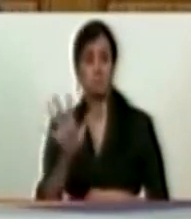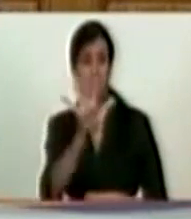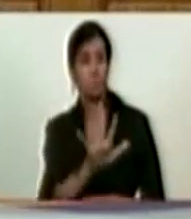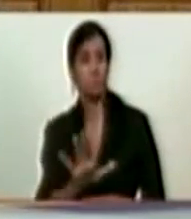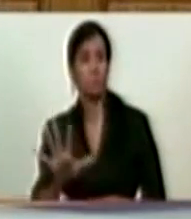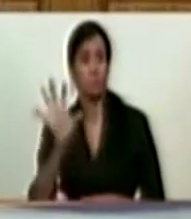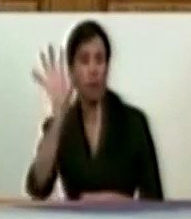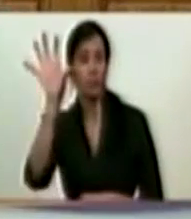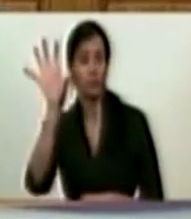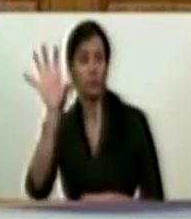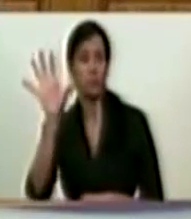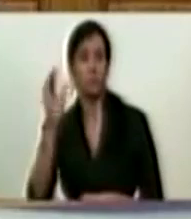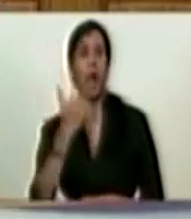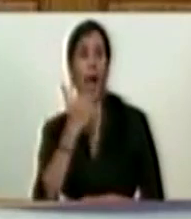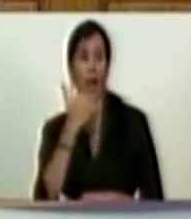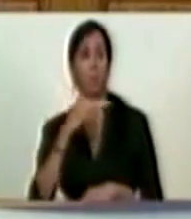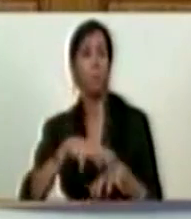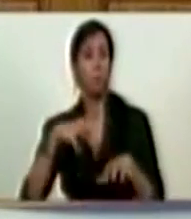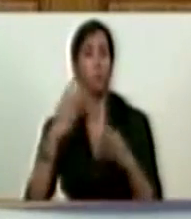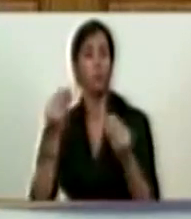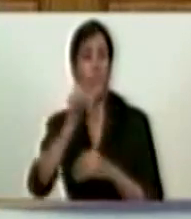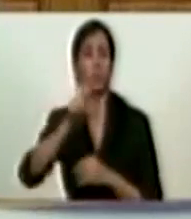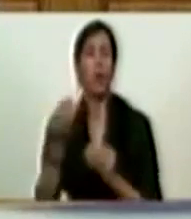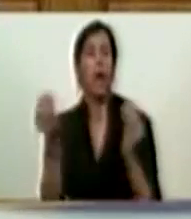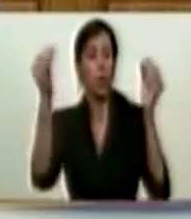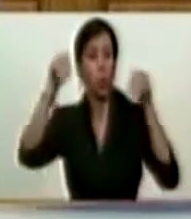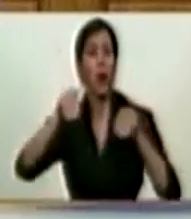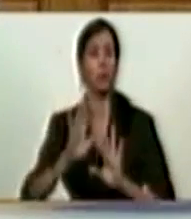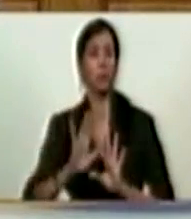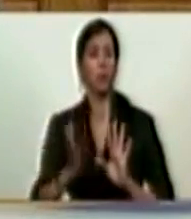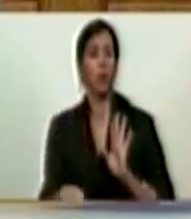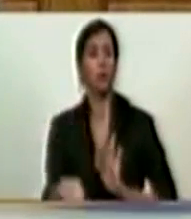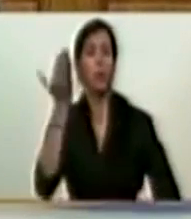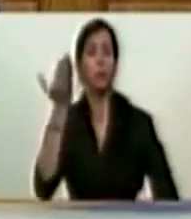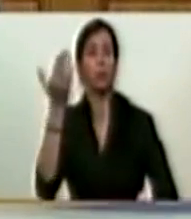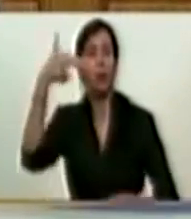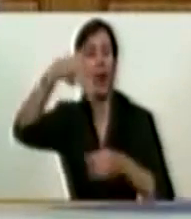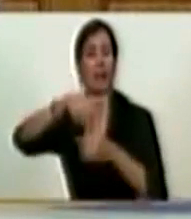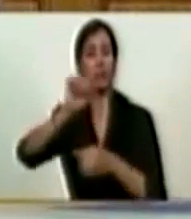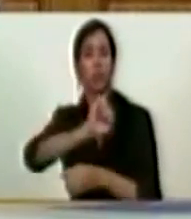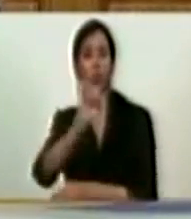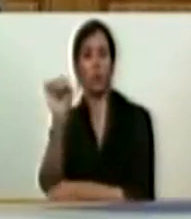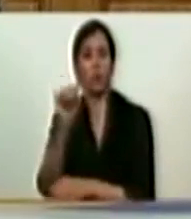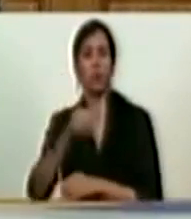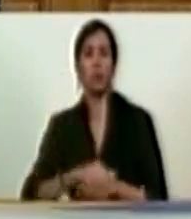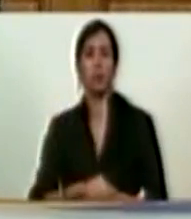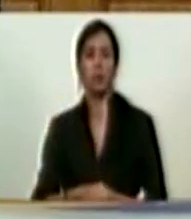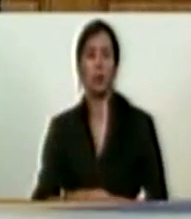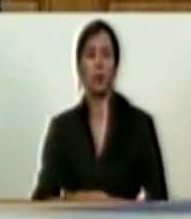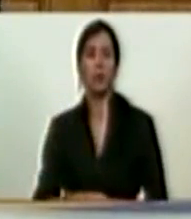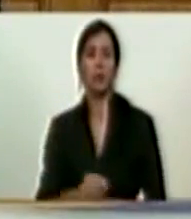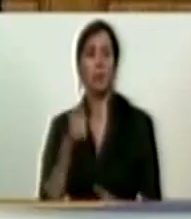estuvo de acuerdo en que se cobrara. Hoy estamos pagando por echarla.